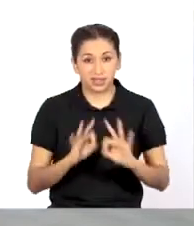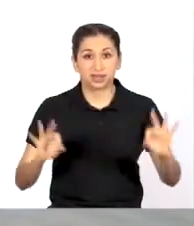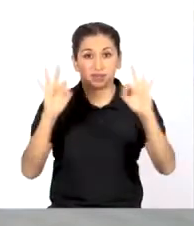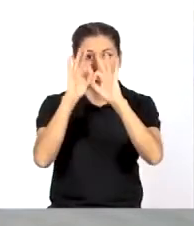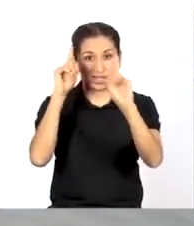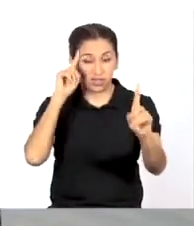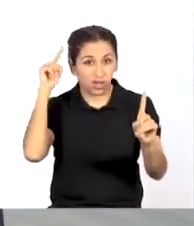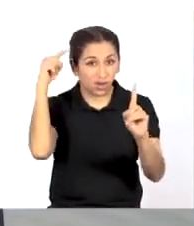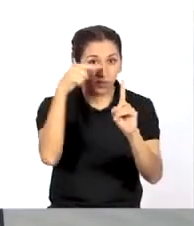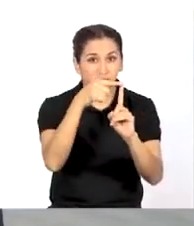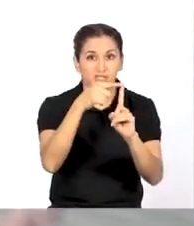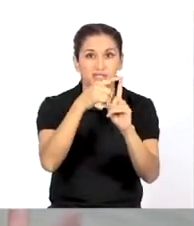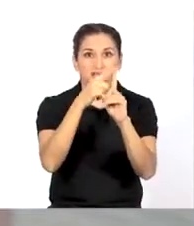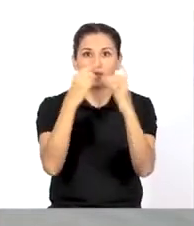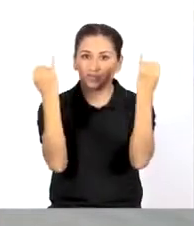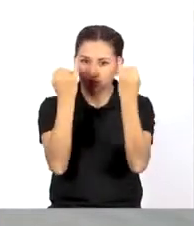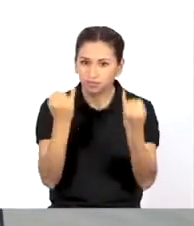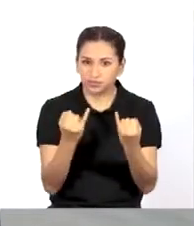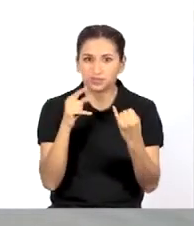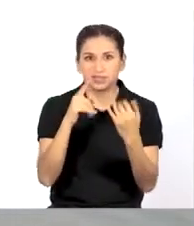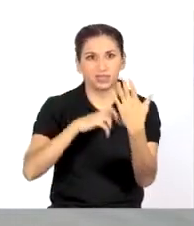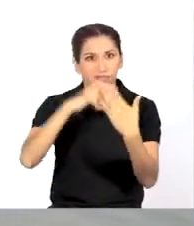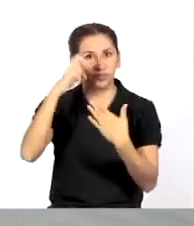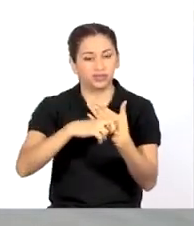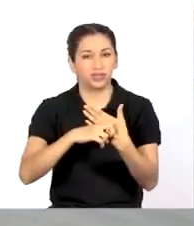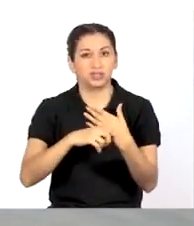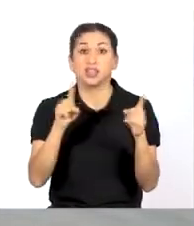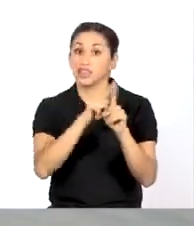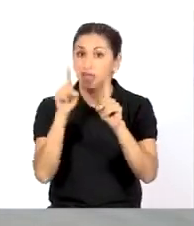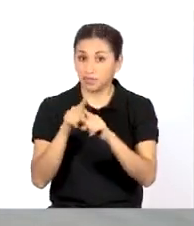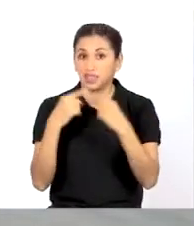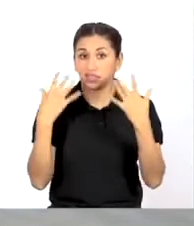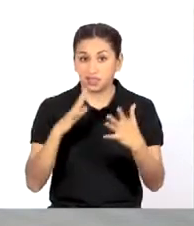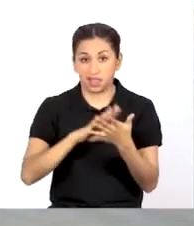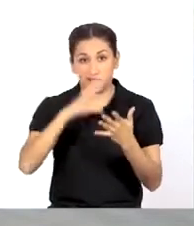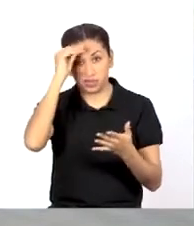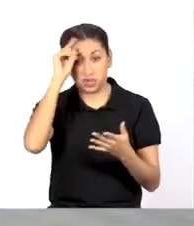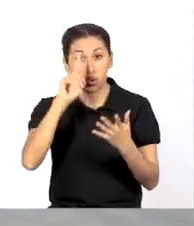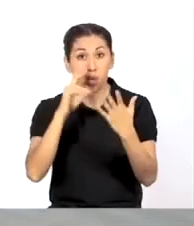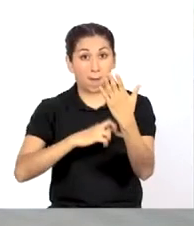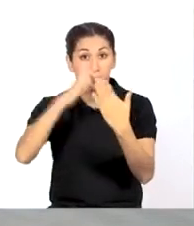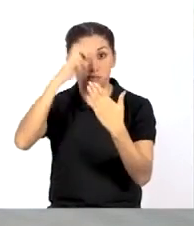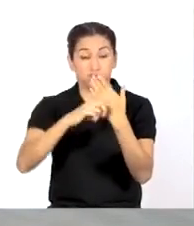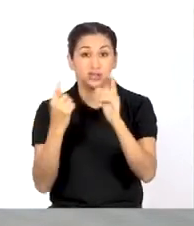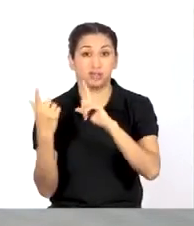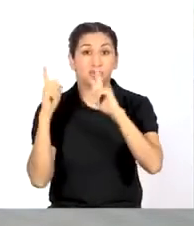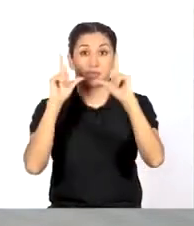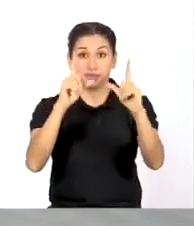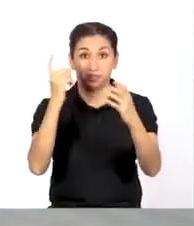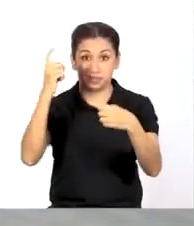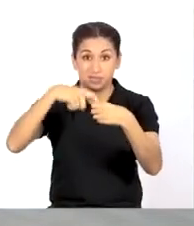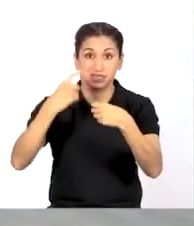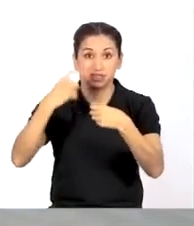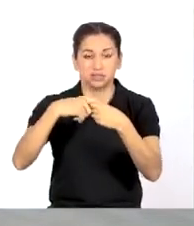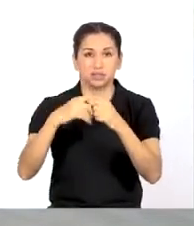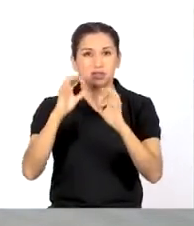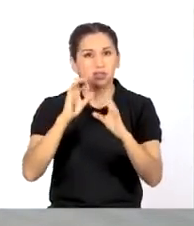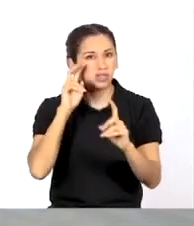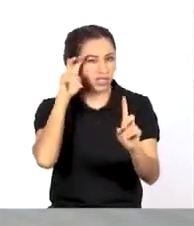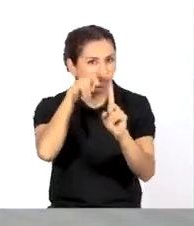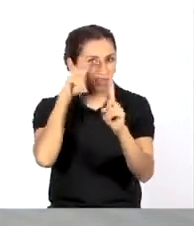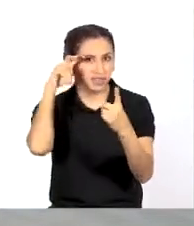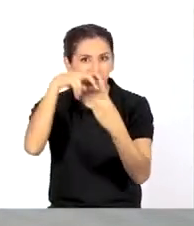importancia del objetivo y justificación del diseño del proyecto. Además, comprendimos que en un proyecto participativo es importante